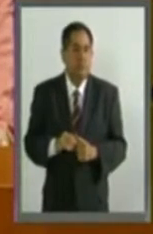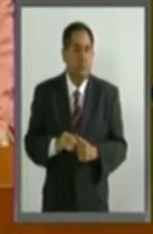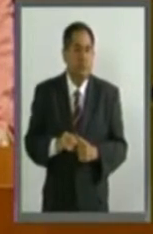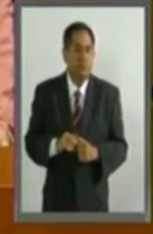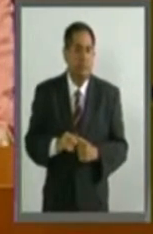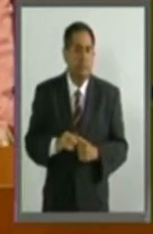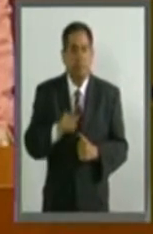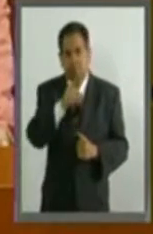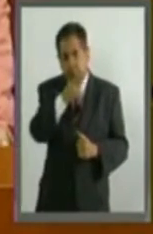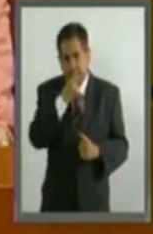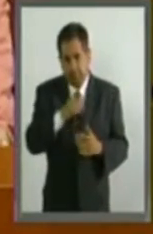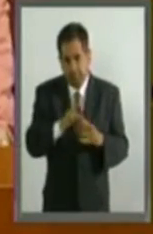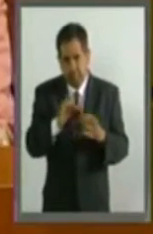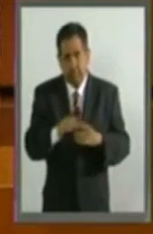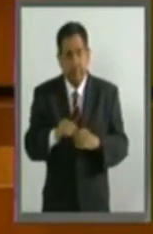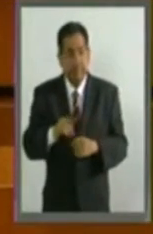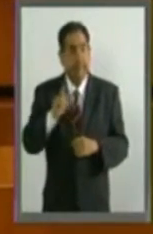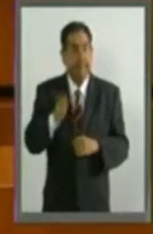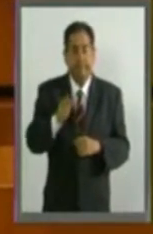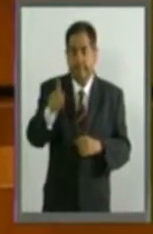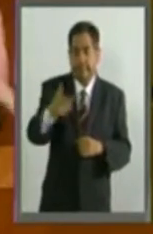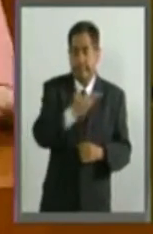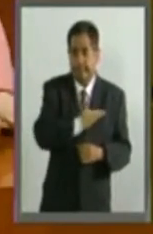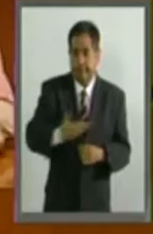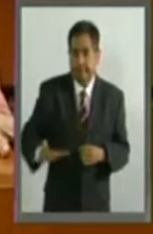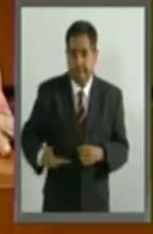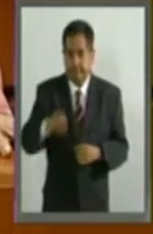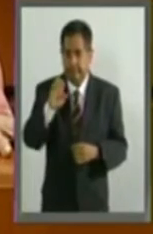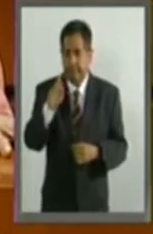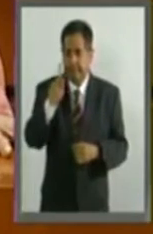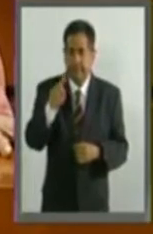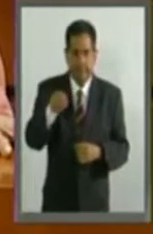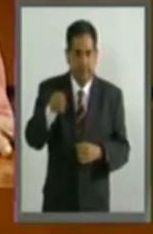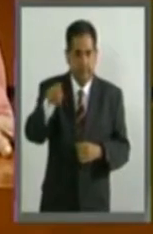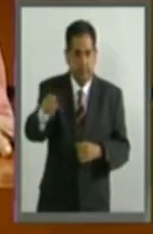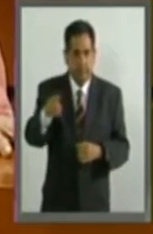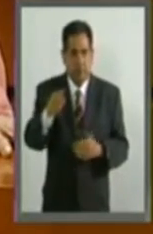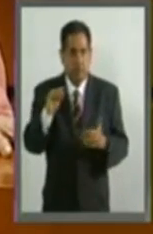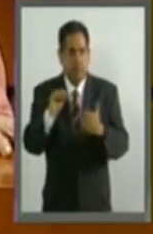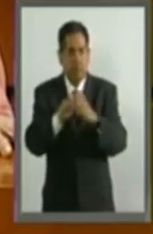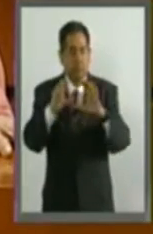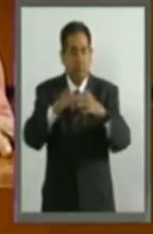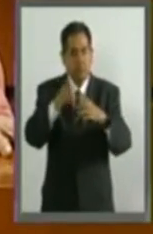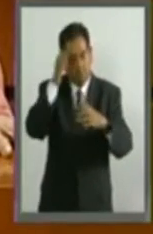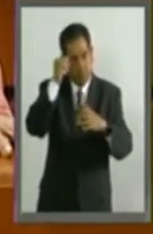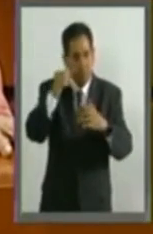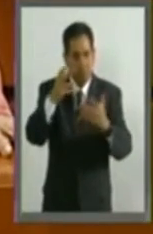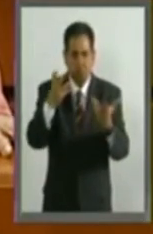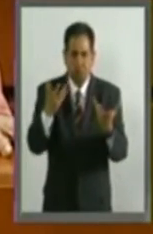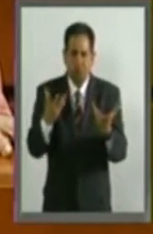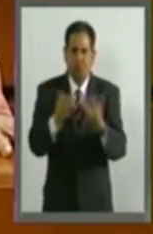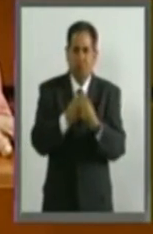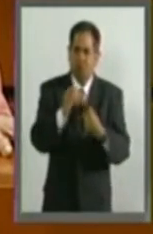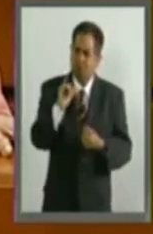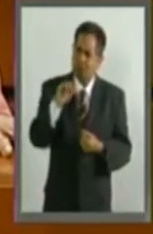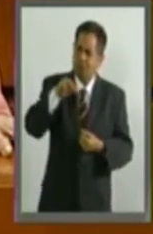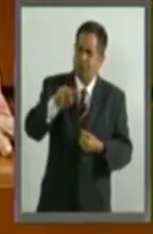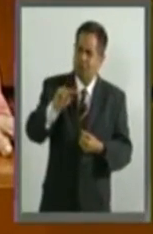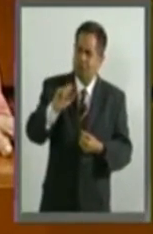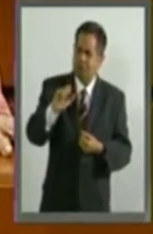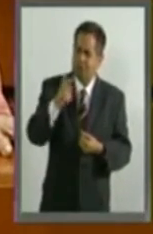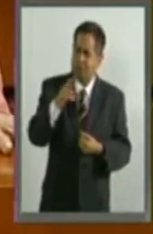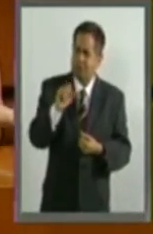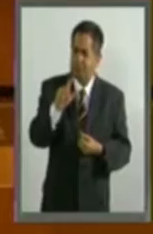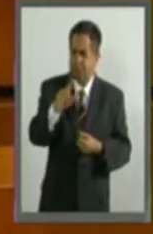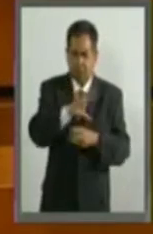que se haya establecido por el Presidente Enrique Peña, y usted aquí lo menciona, el concepto de integralidad en la negociación.